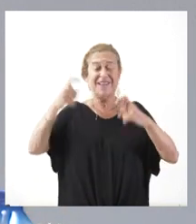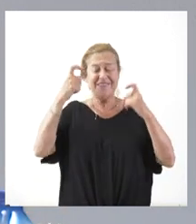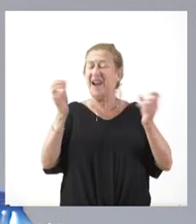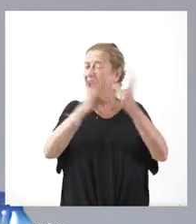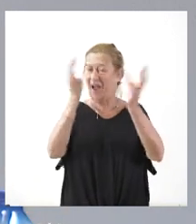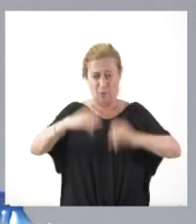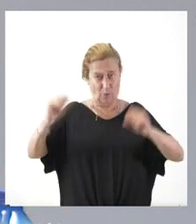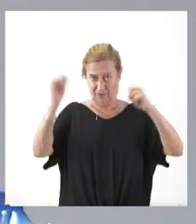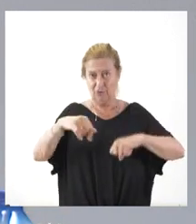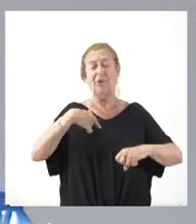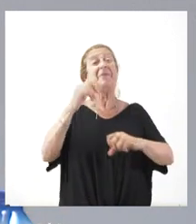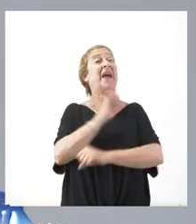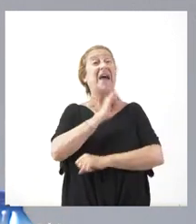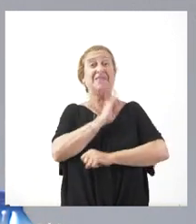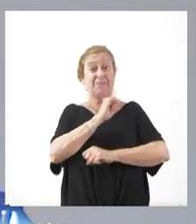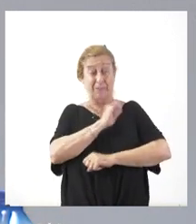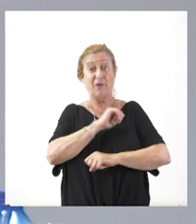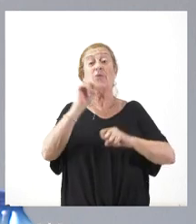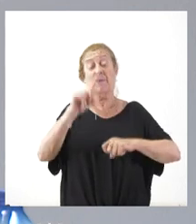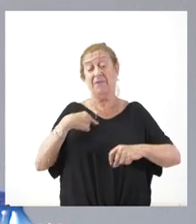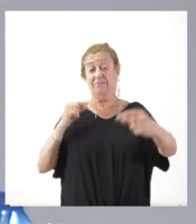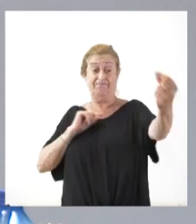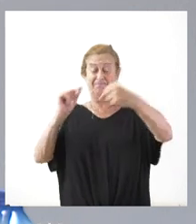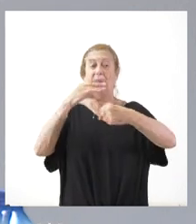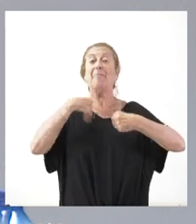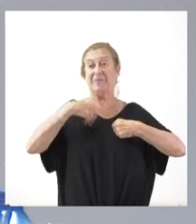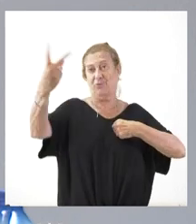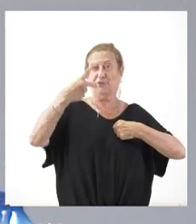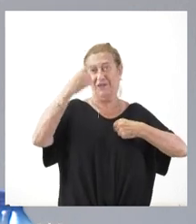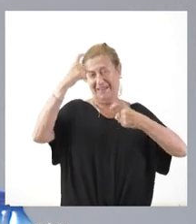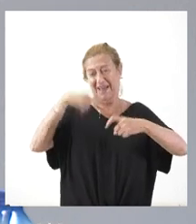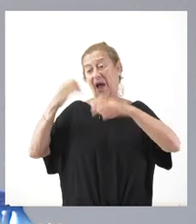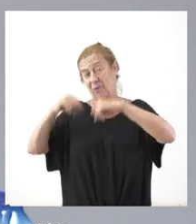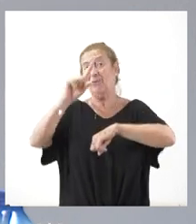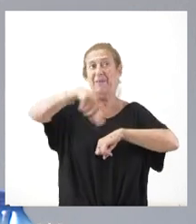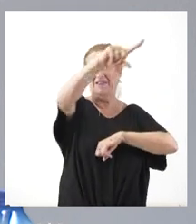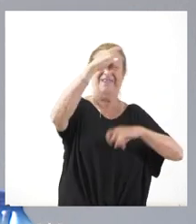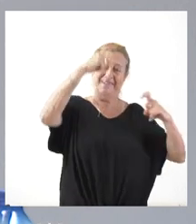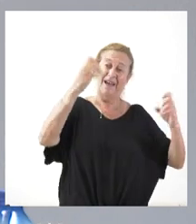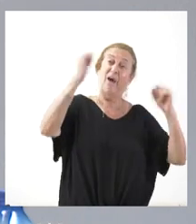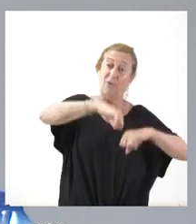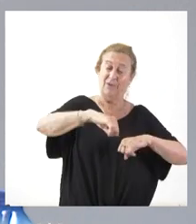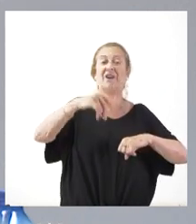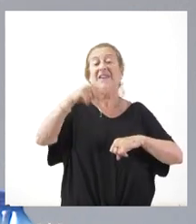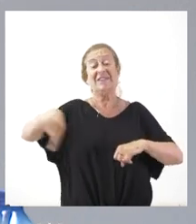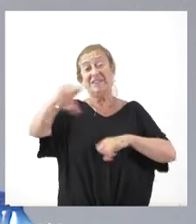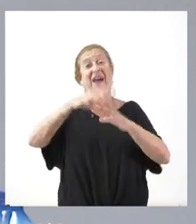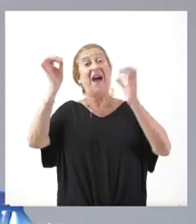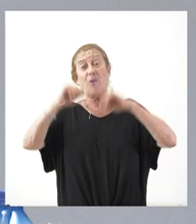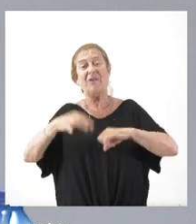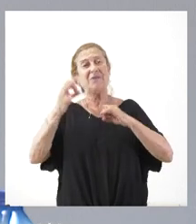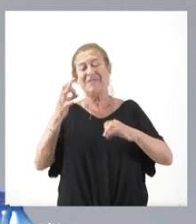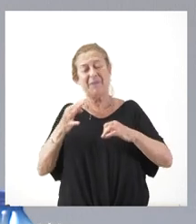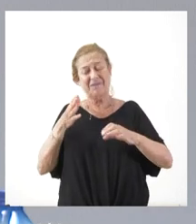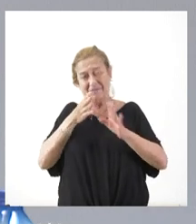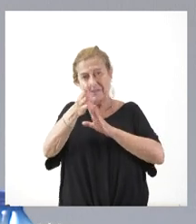sintonía por parte del resto de interlocutores y yo creo, sinceramente, que así va a ser y que estos acuerdos tienen que ir siempre centrados en